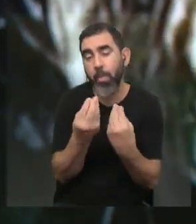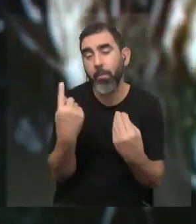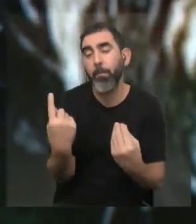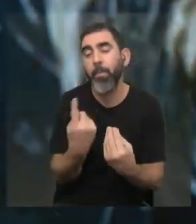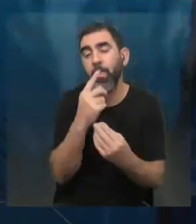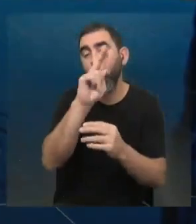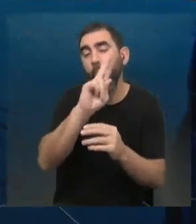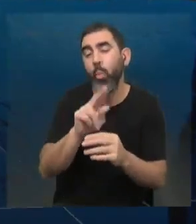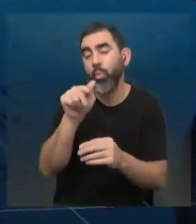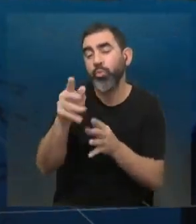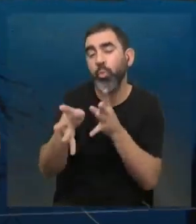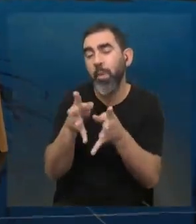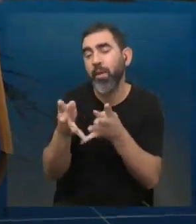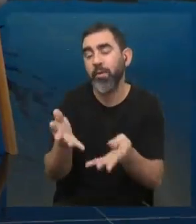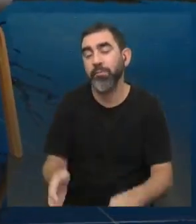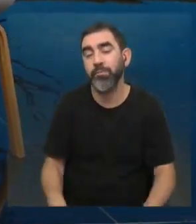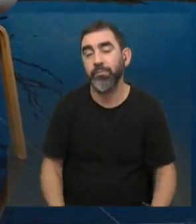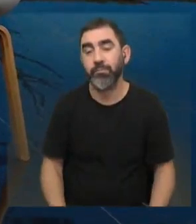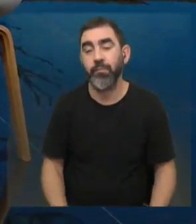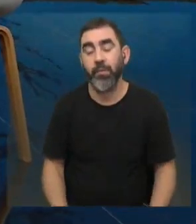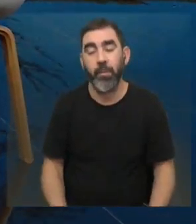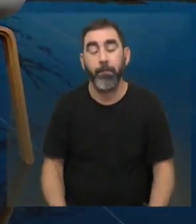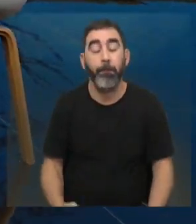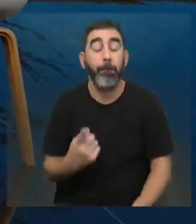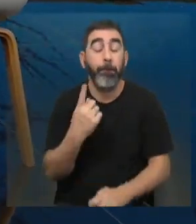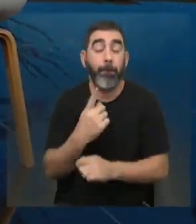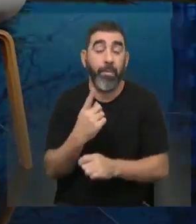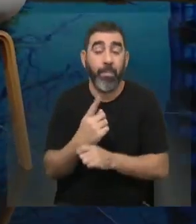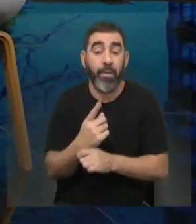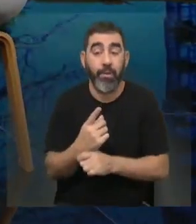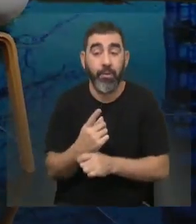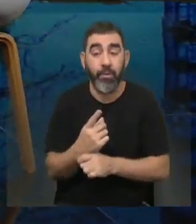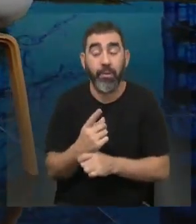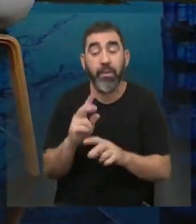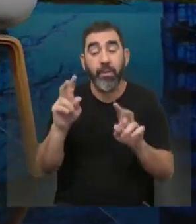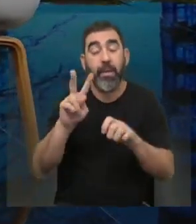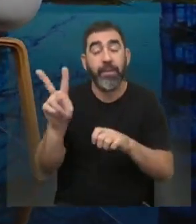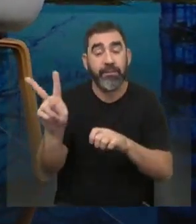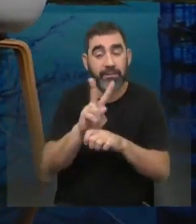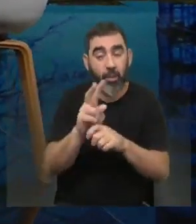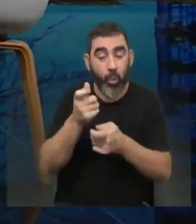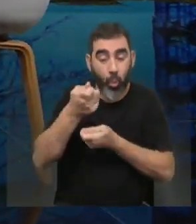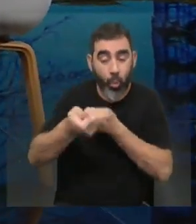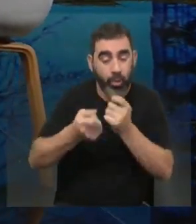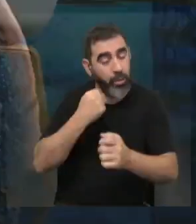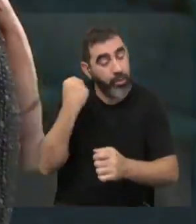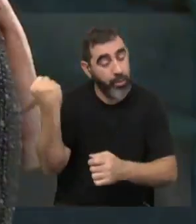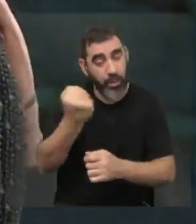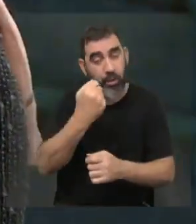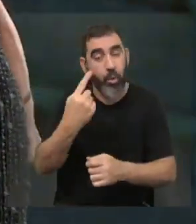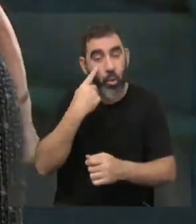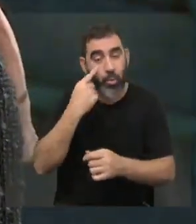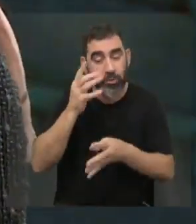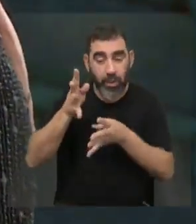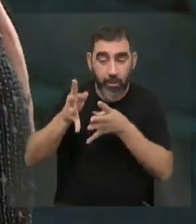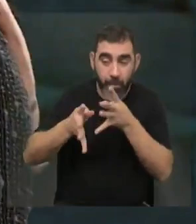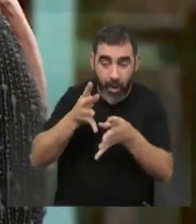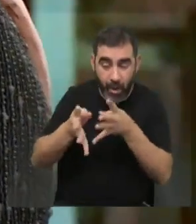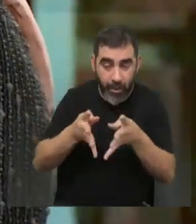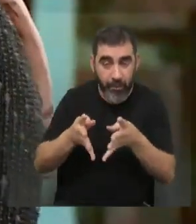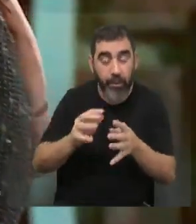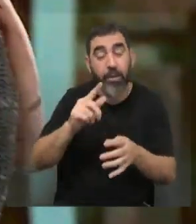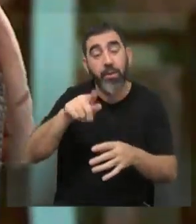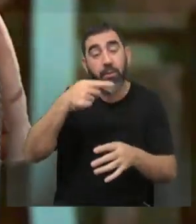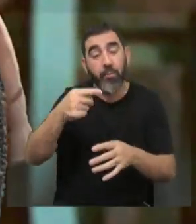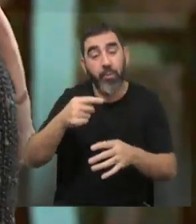primeros usos que le van a dar a ese equipo? El primer uso, primero hay que toda la parte de seguridad de instalación que es fundamental, conocer los equipamientos y